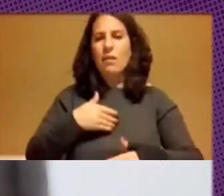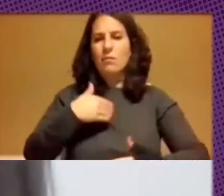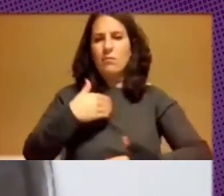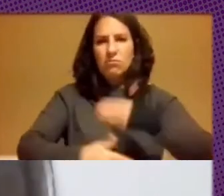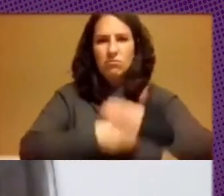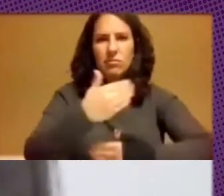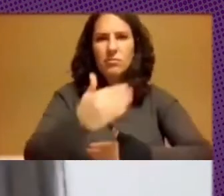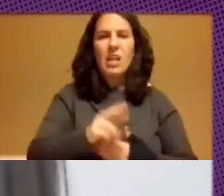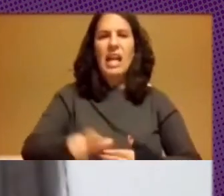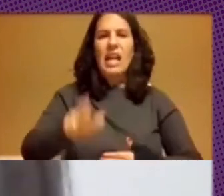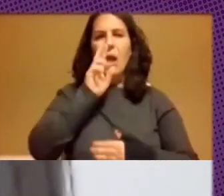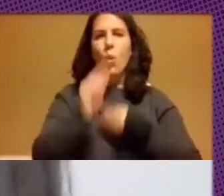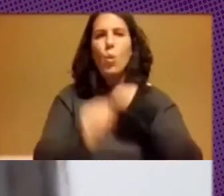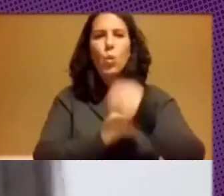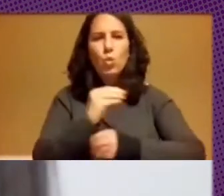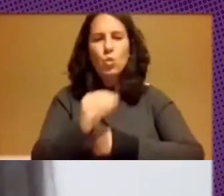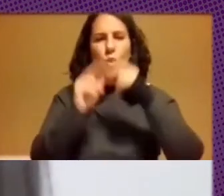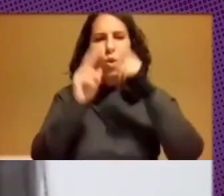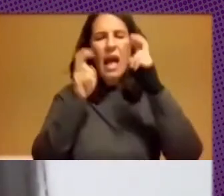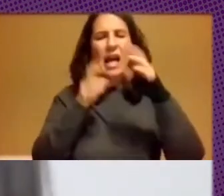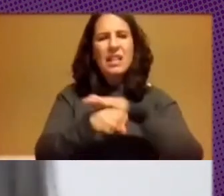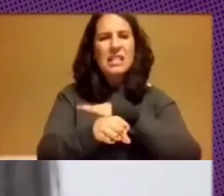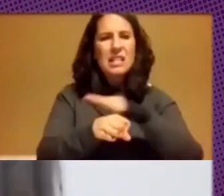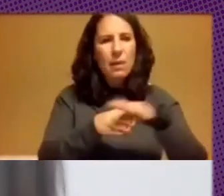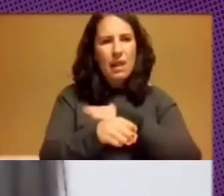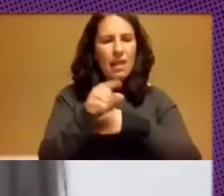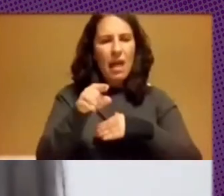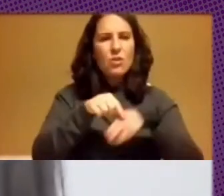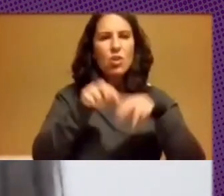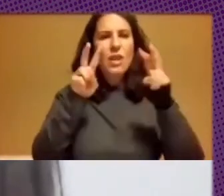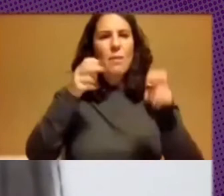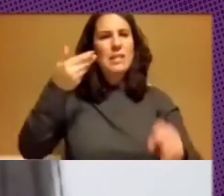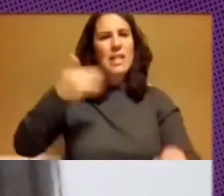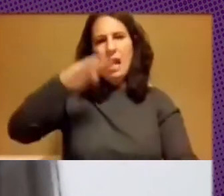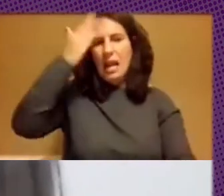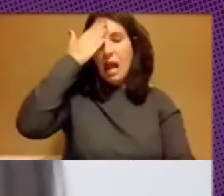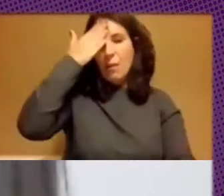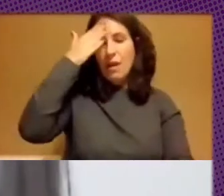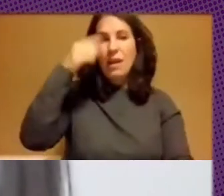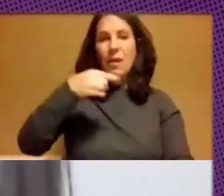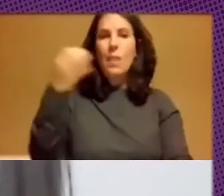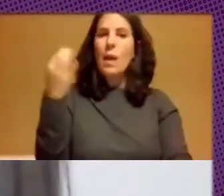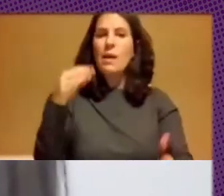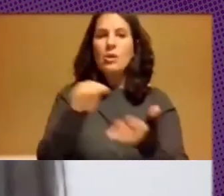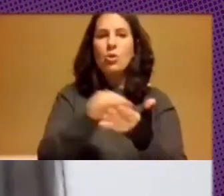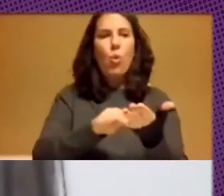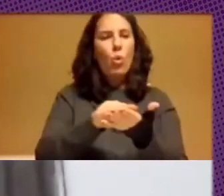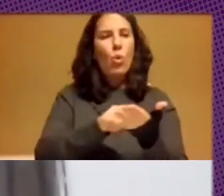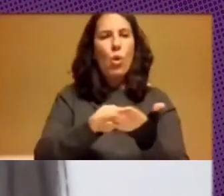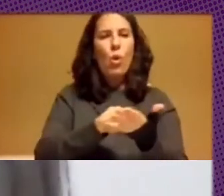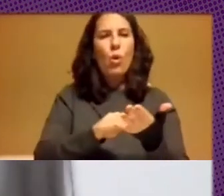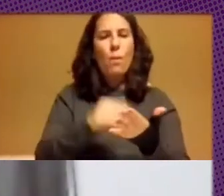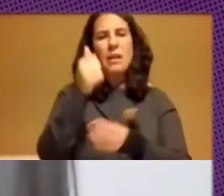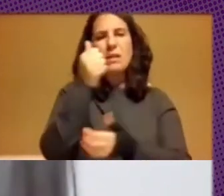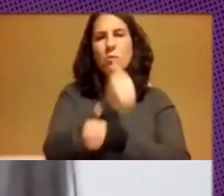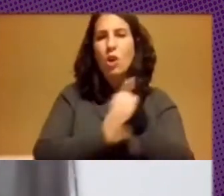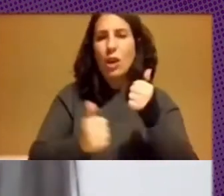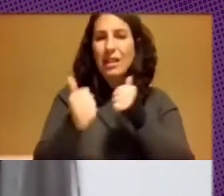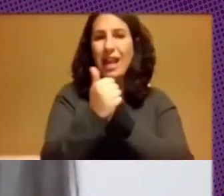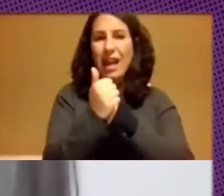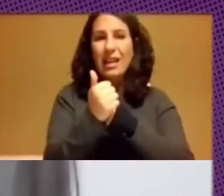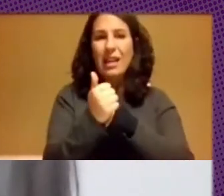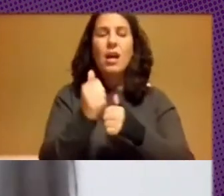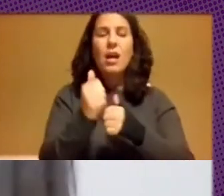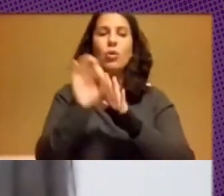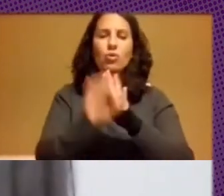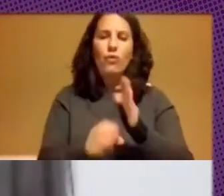reuso las cuestiones de la accesibilidad pasan a ser temas claves y que tienen solución prioritaria a mi criterio con